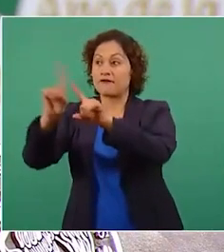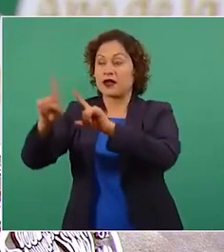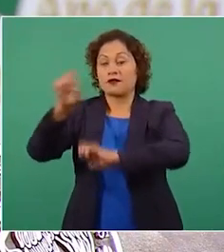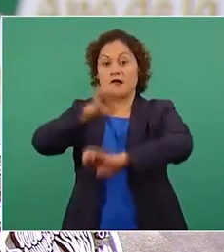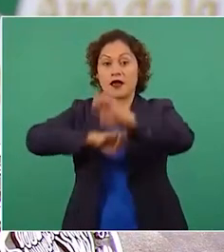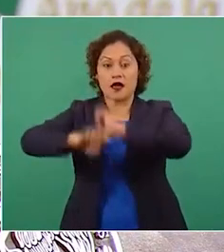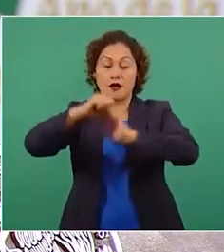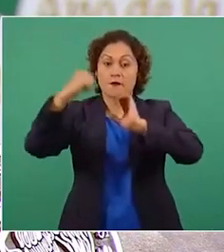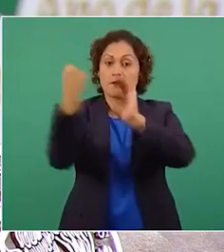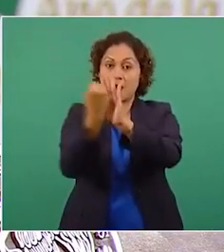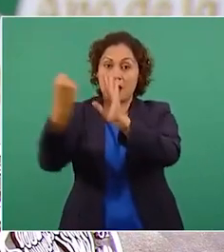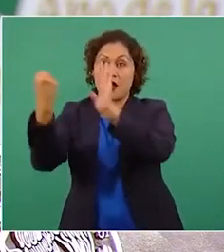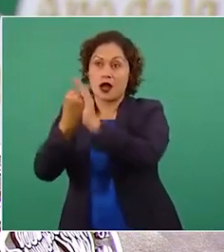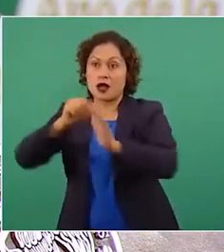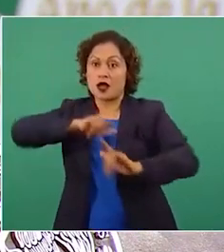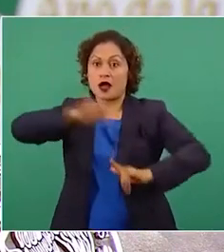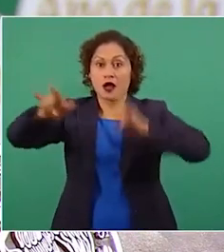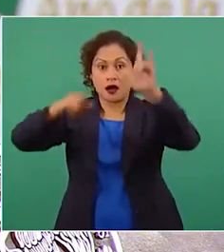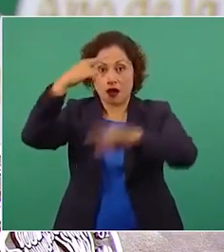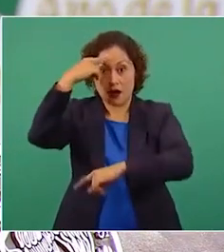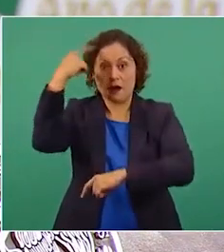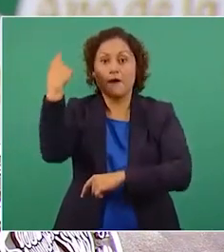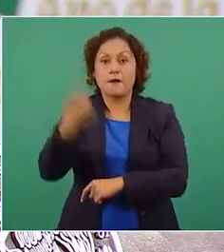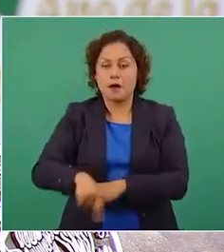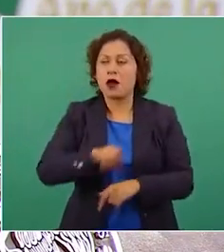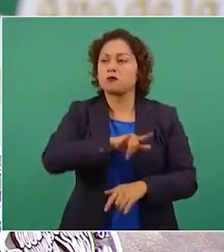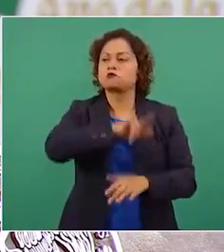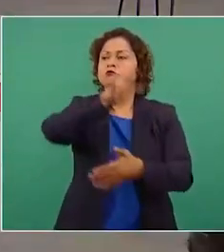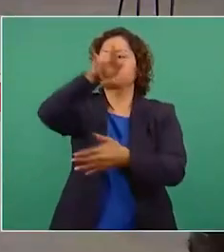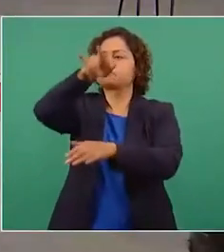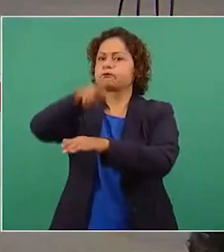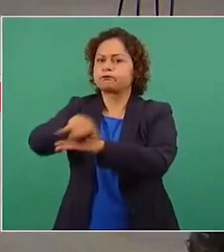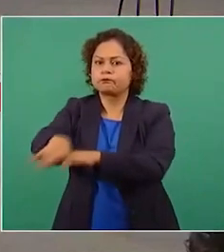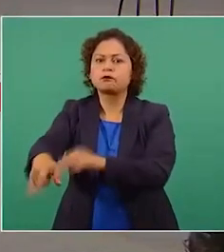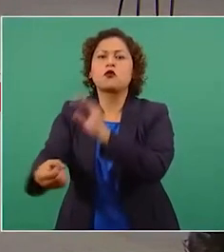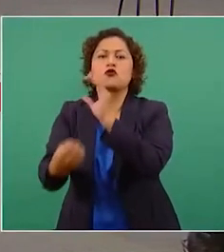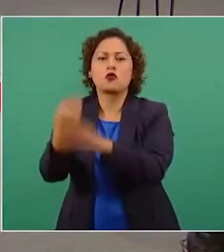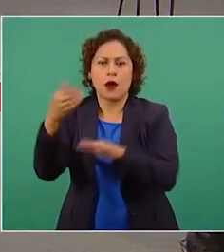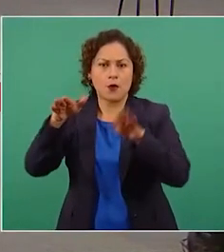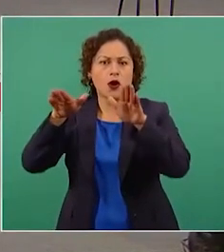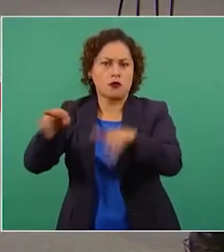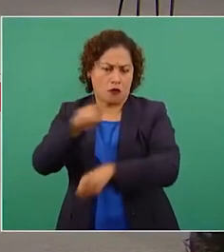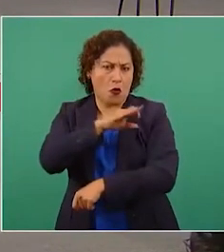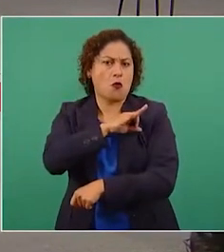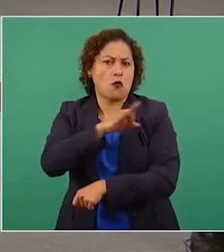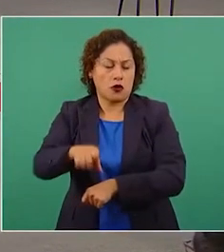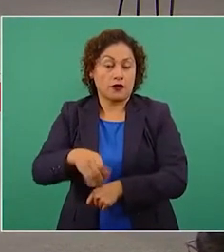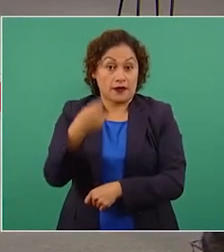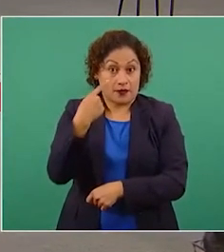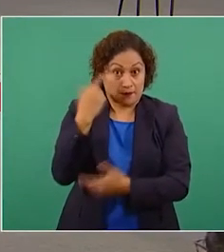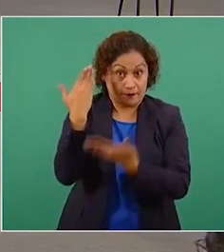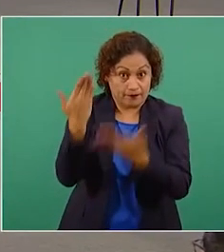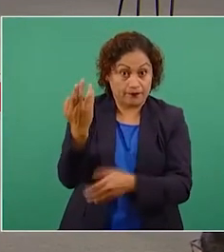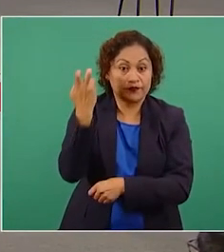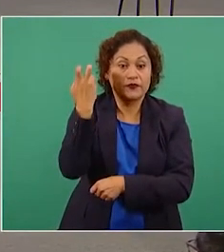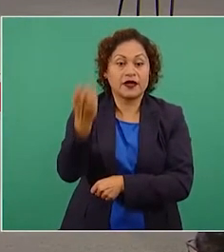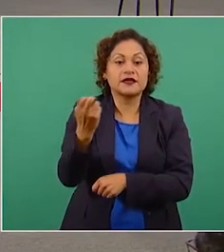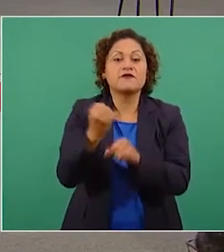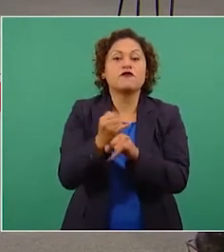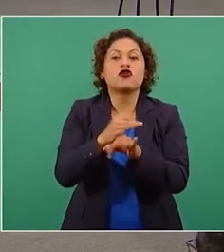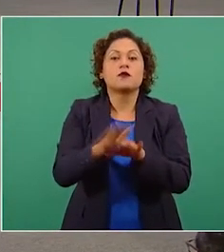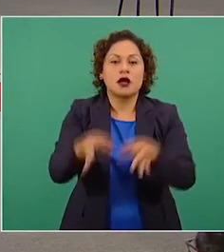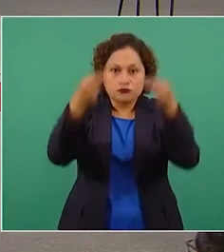para que puedan acceder al nuevo aeropuerto. Aquí tenemos los datos reales, lo que sí